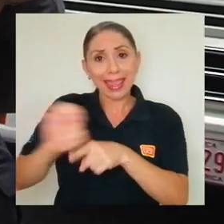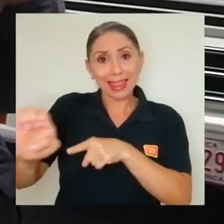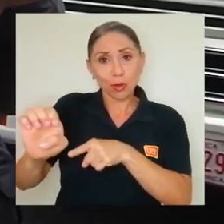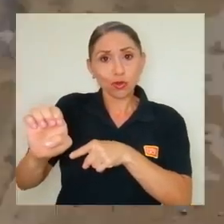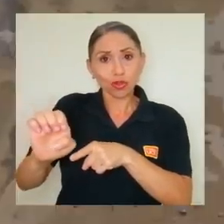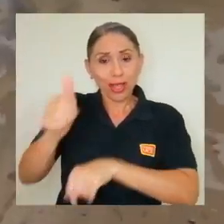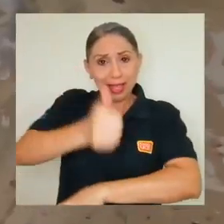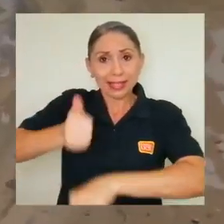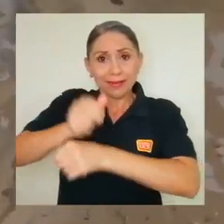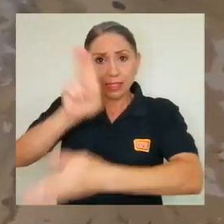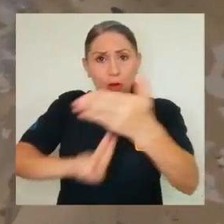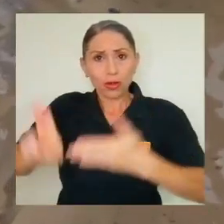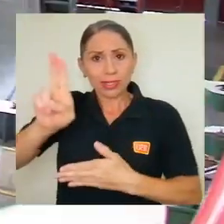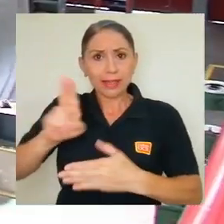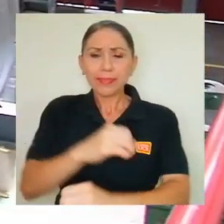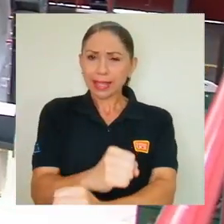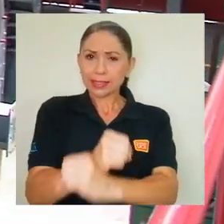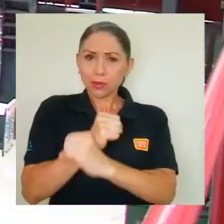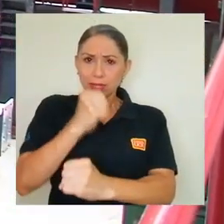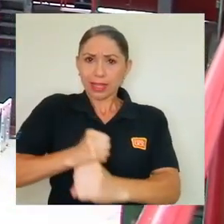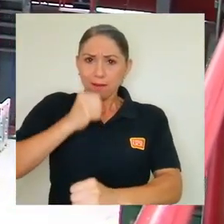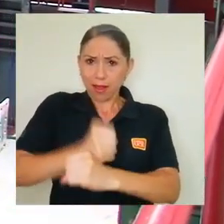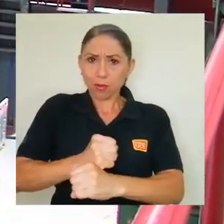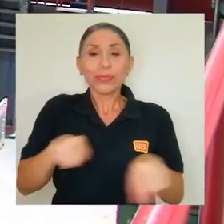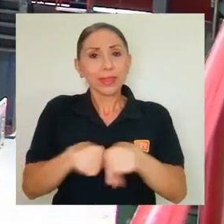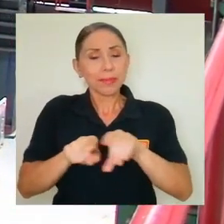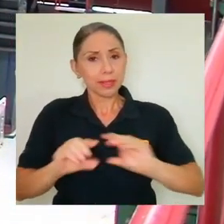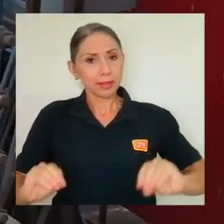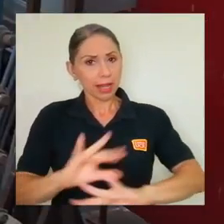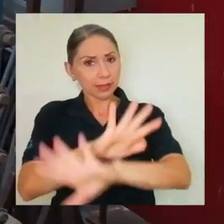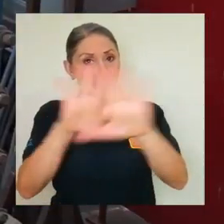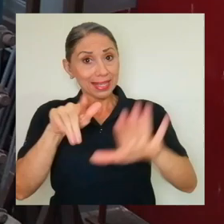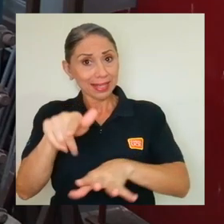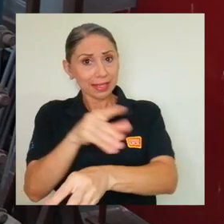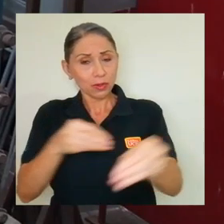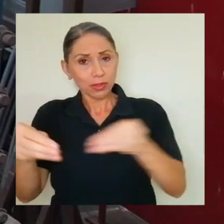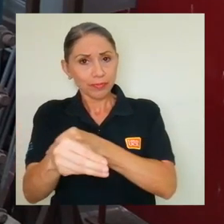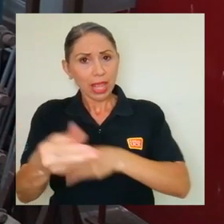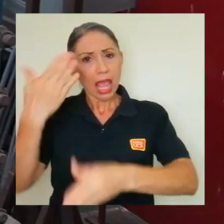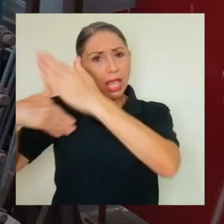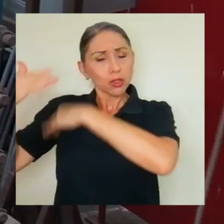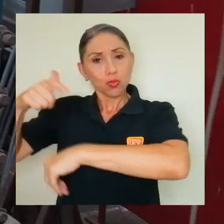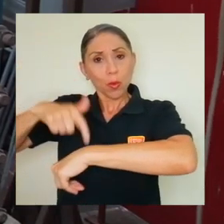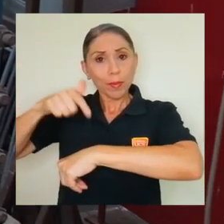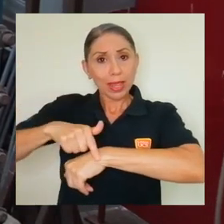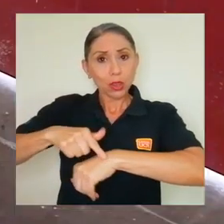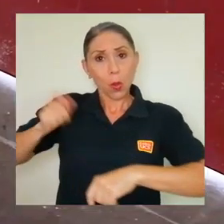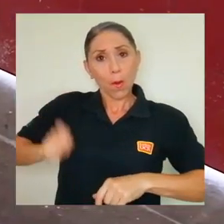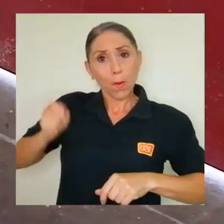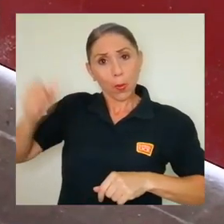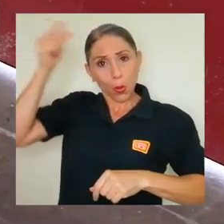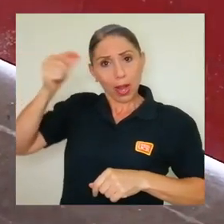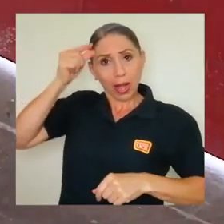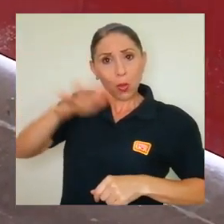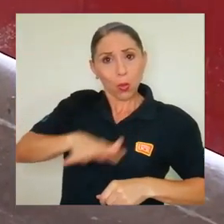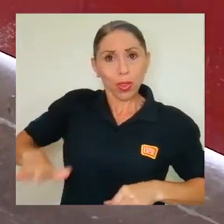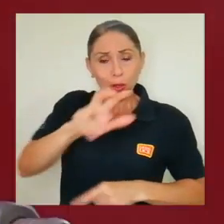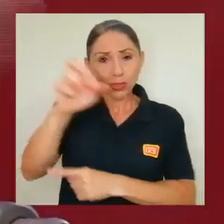éticos dispuestos en la universidad, lo que garantiza el trabajo realizado y la transparencia de esta unidad. En su momento, la Procuraduría General de la